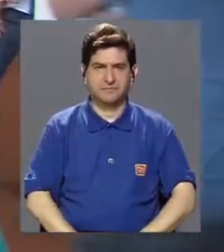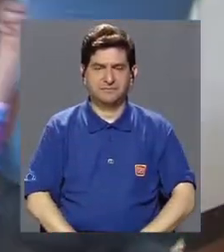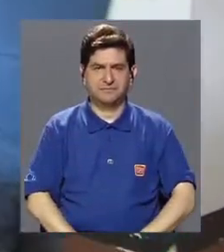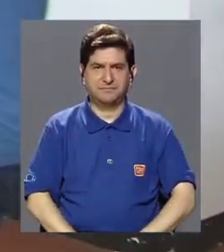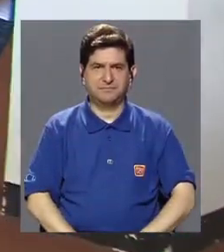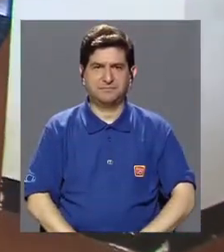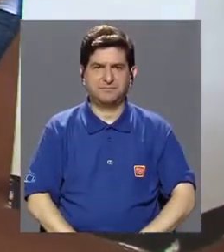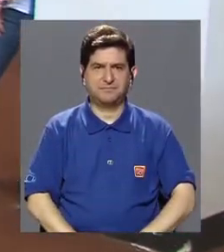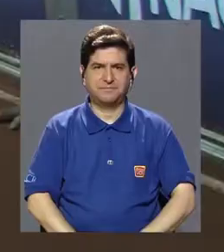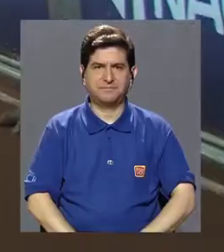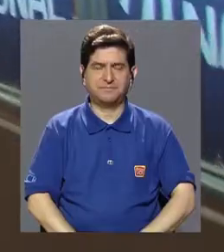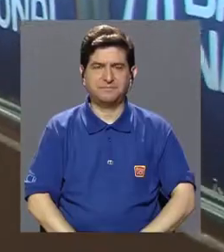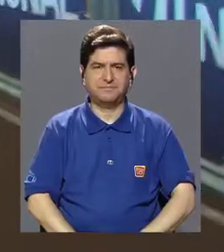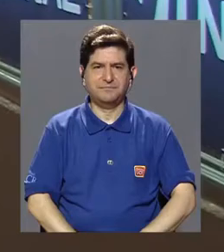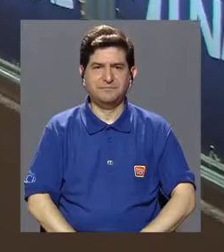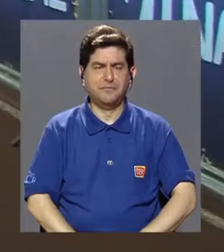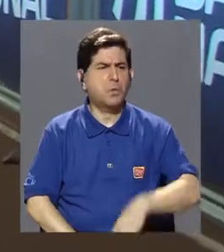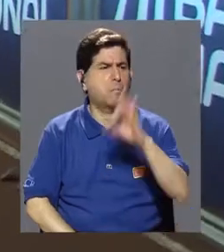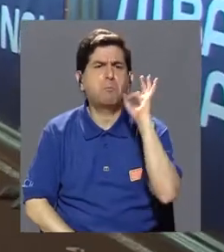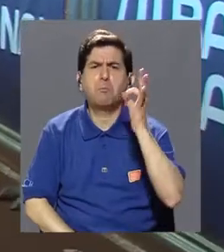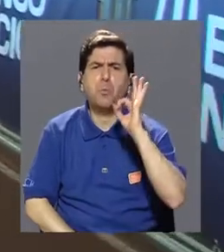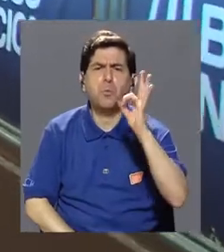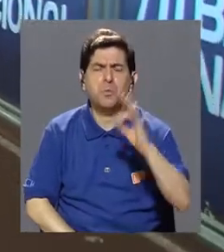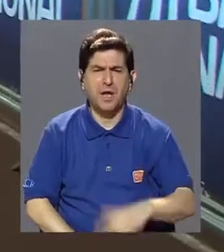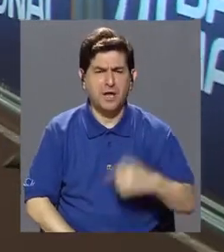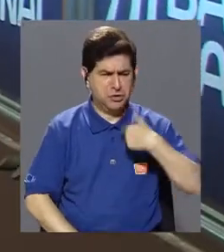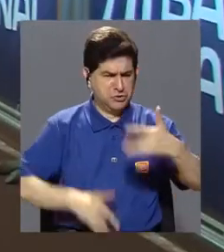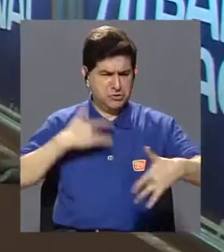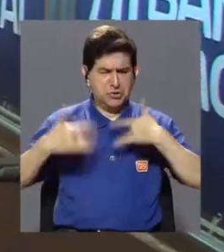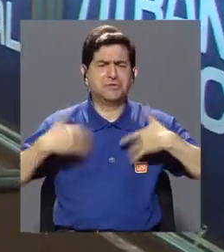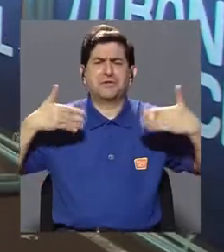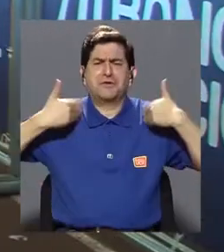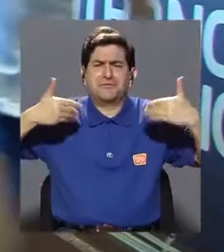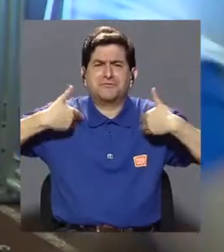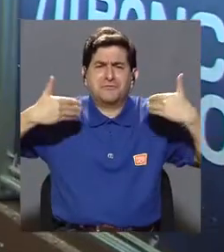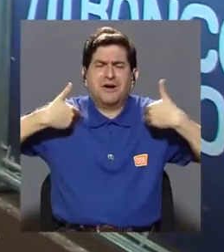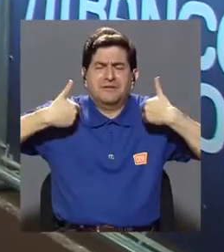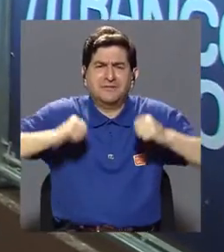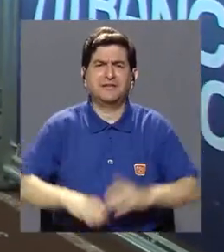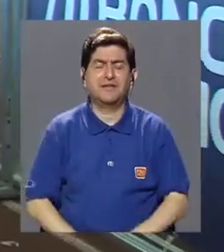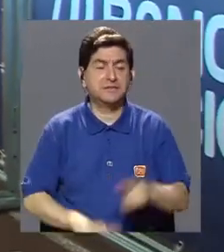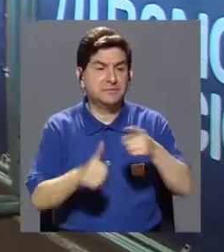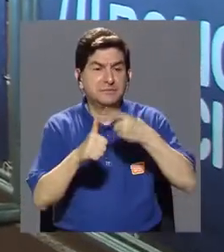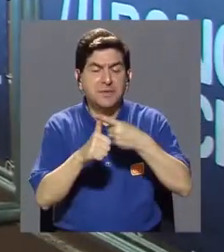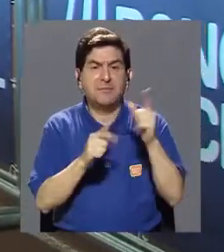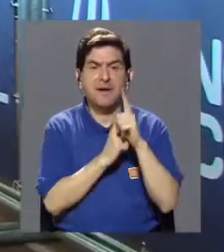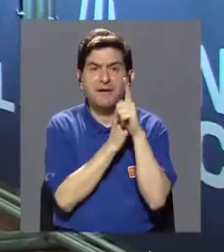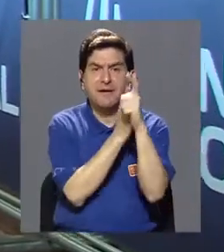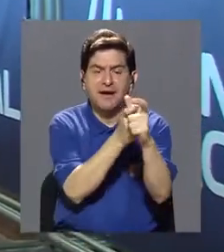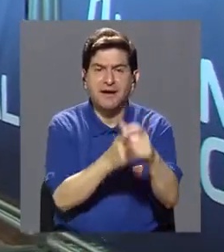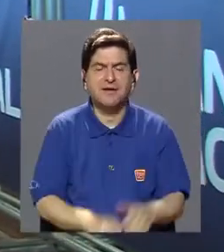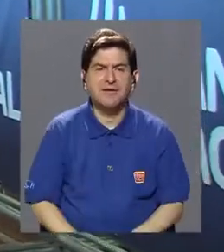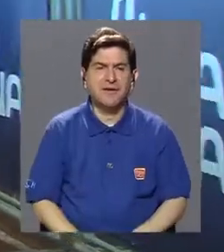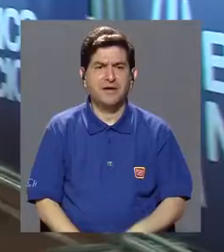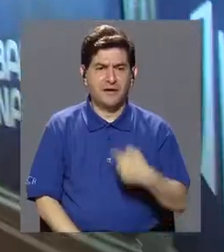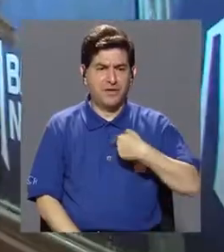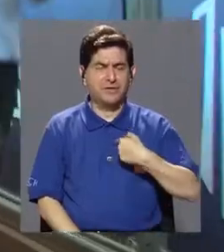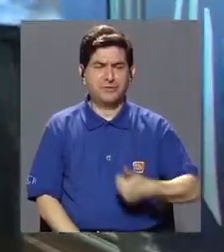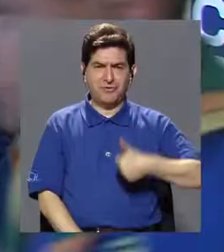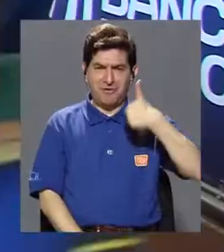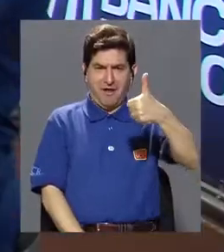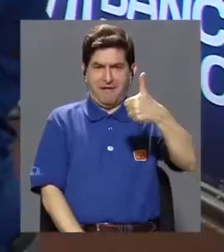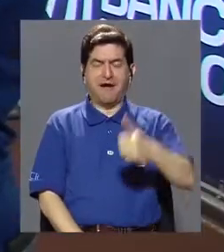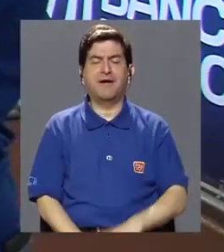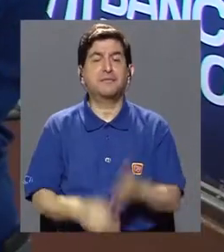Muy bien, de hecho me siento muy, muy feliz porque es la primera carrera de primer lugar que he ganado, porque es importante hacer